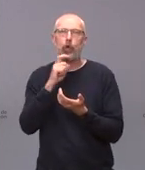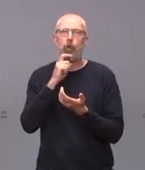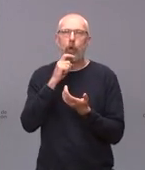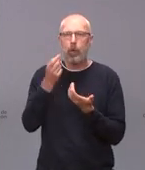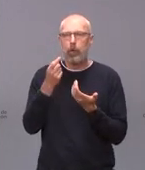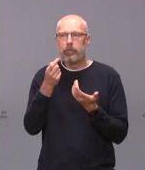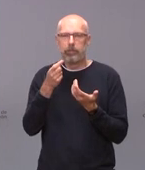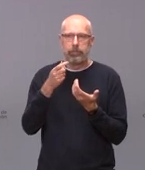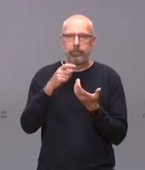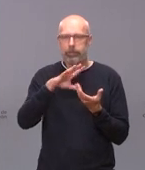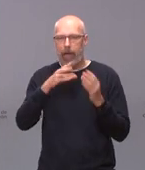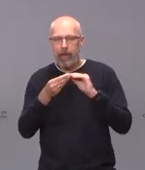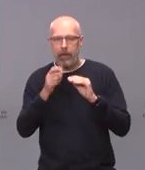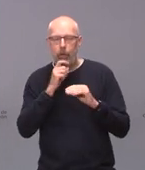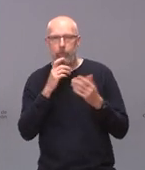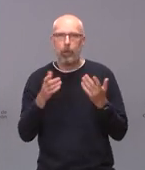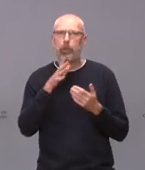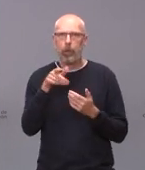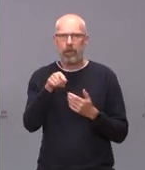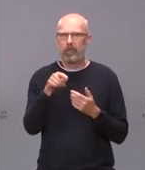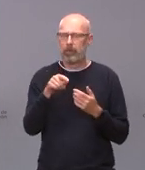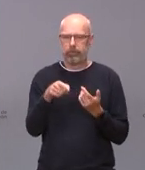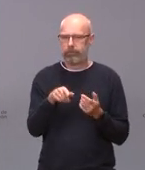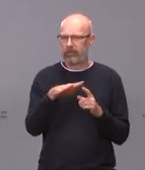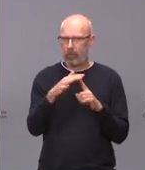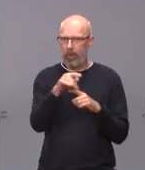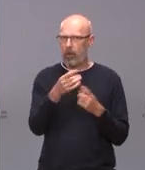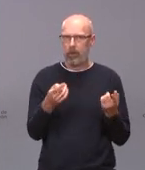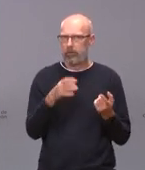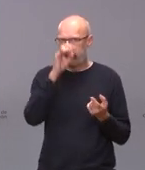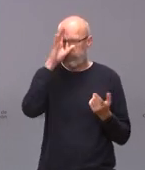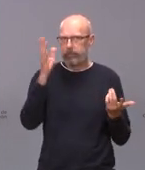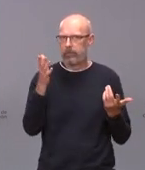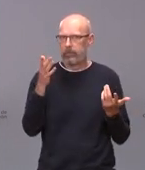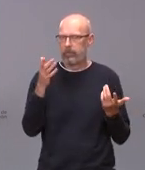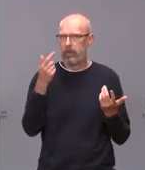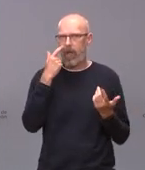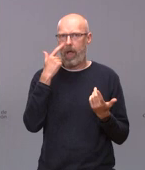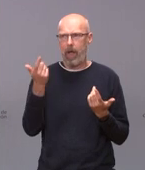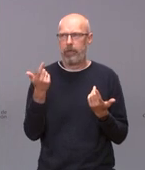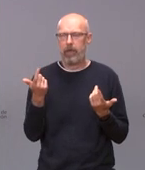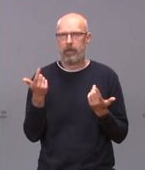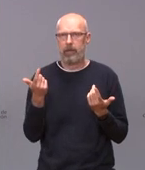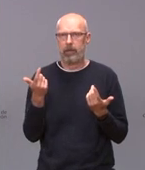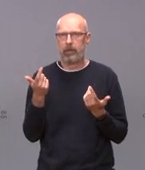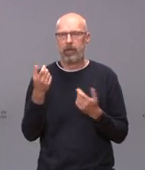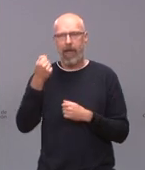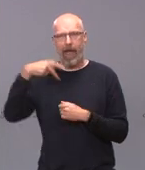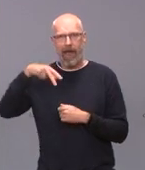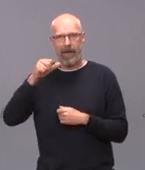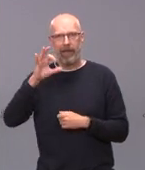porque la verdad es impresionante es decir que de verdad que espero ansioso las declaraciones de Ana Sánchez